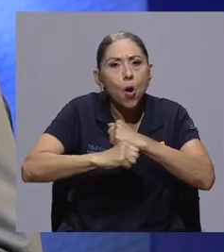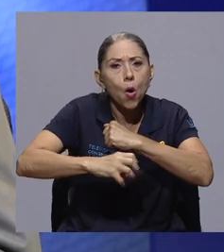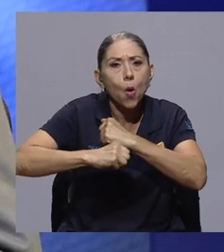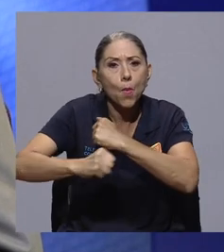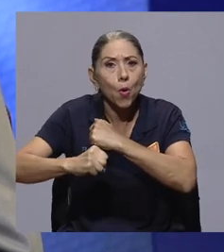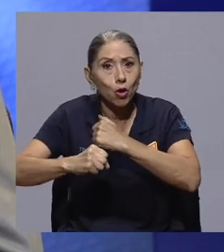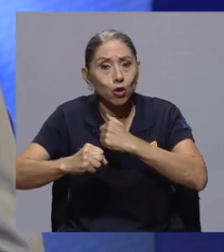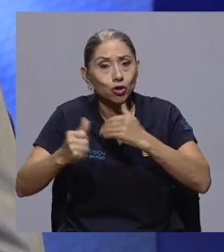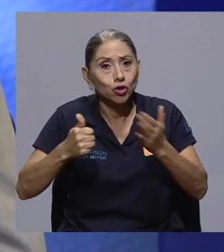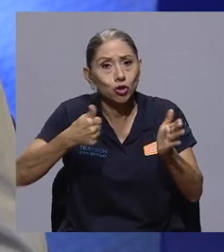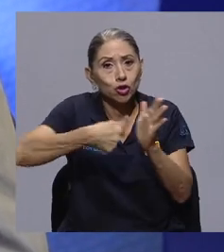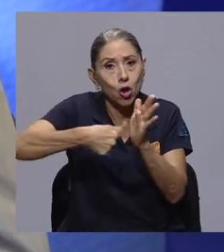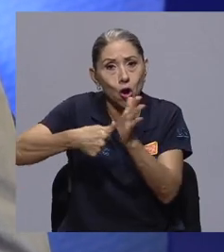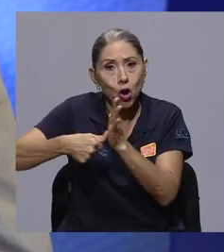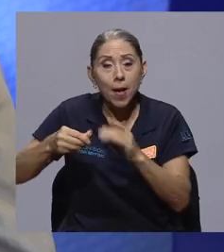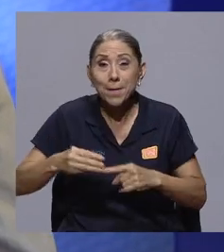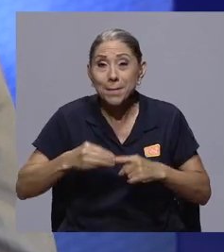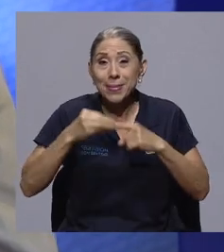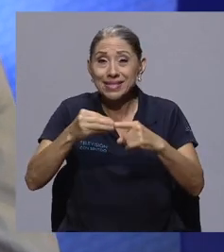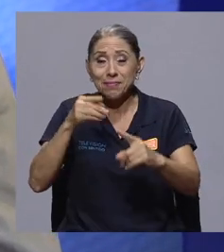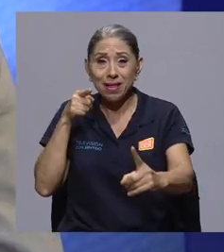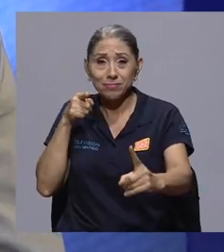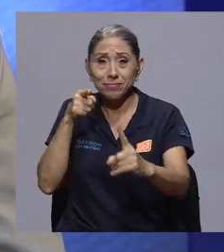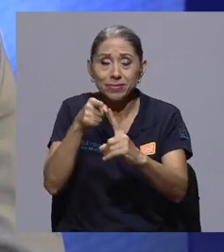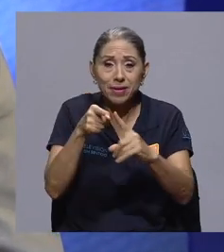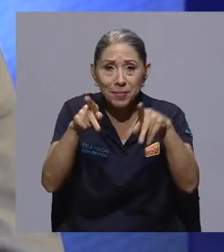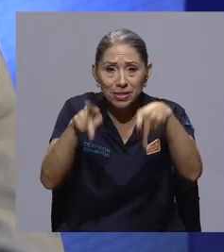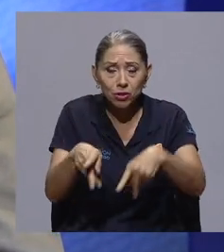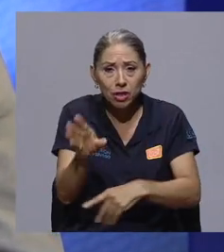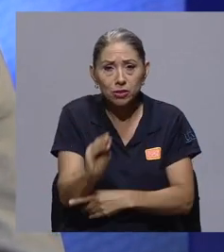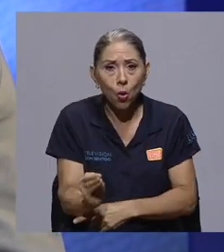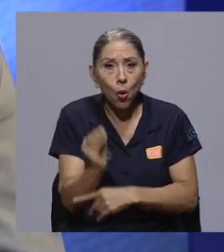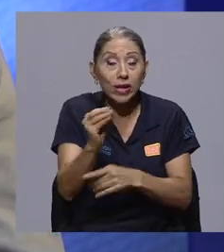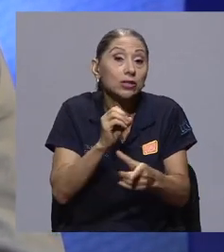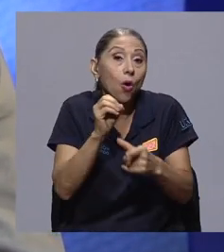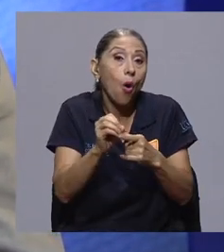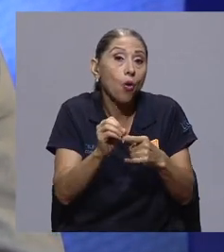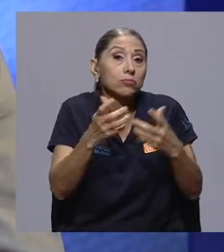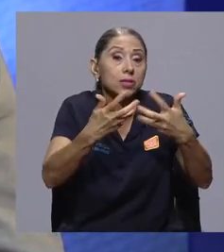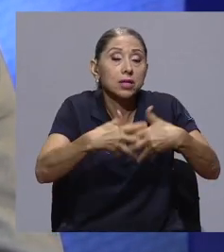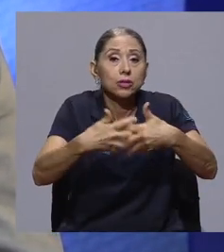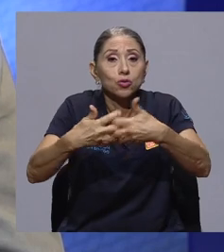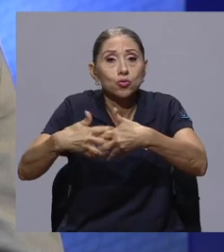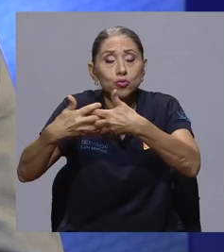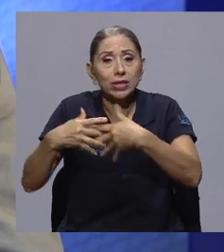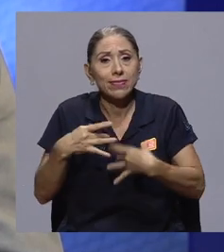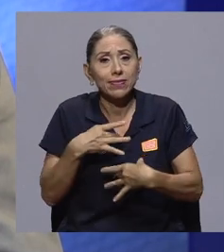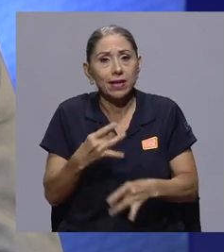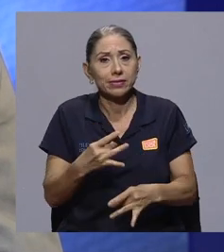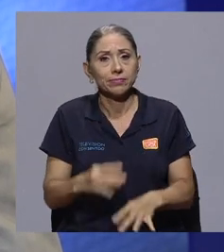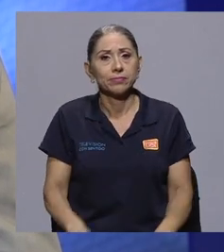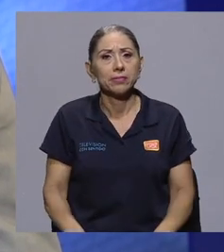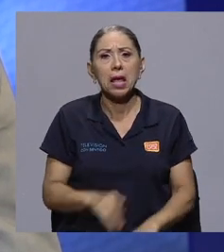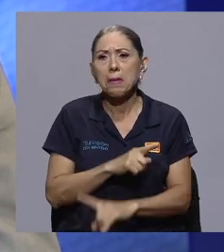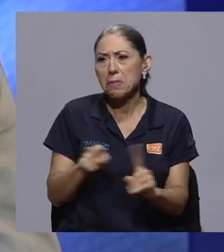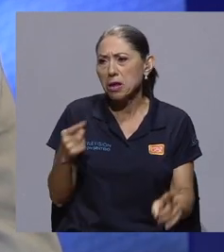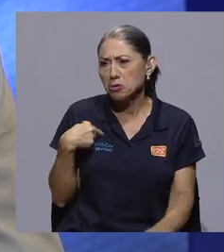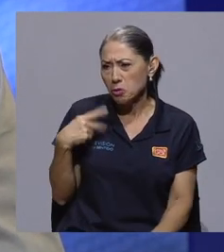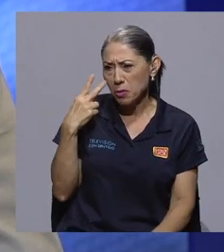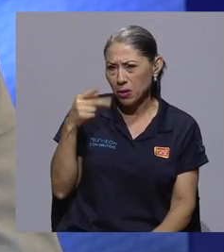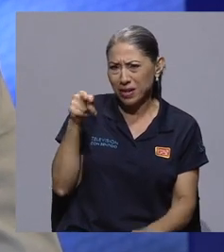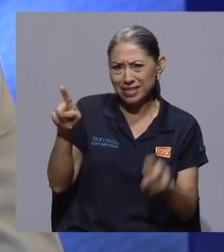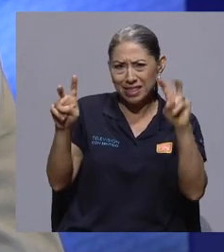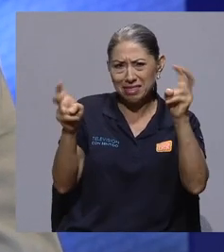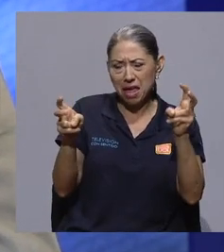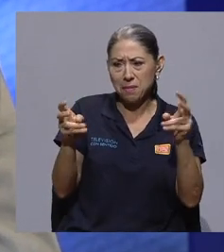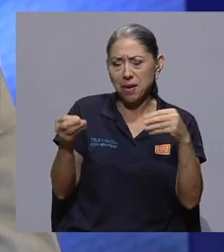electoral principalmente dirigida a personas jóvenes o a la industria que tiene mucho interés, pero no veo, digamos, como que se convierta